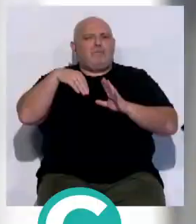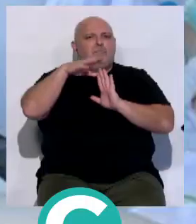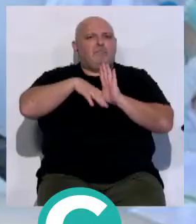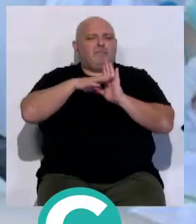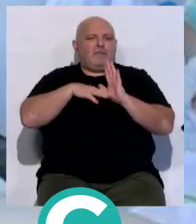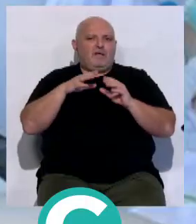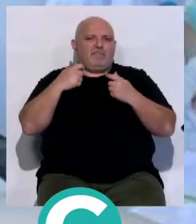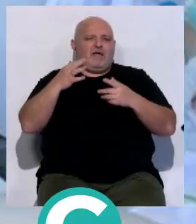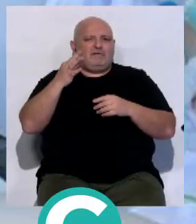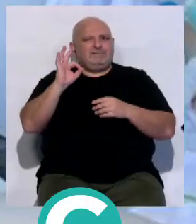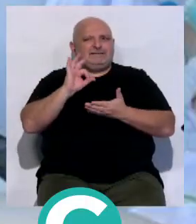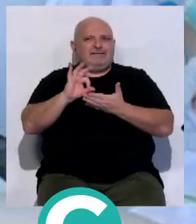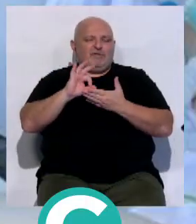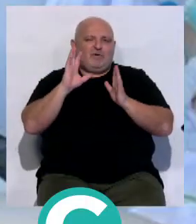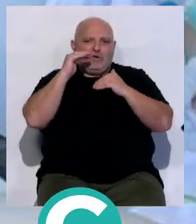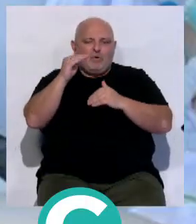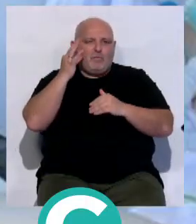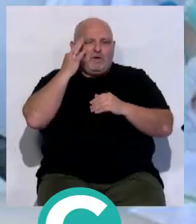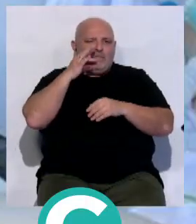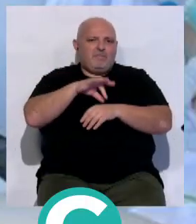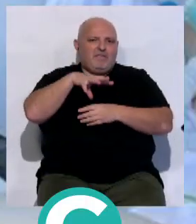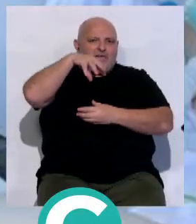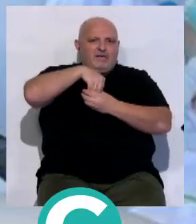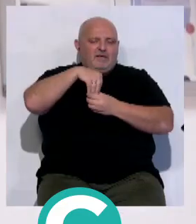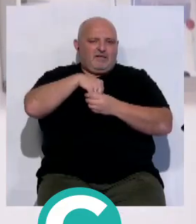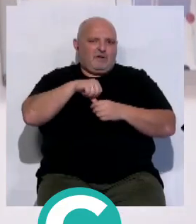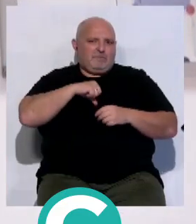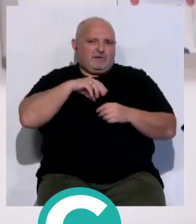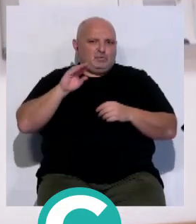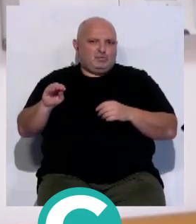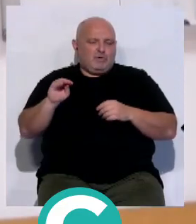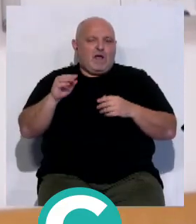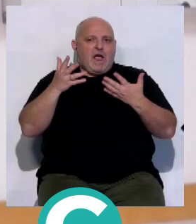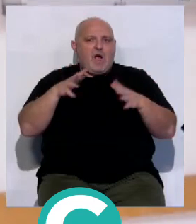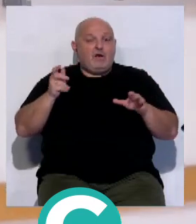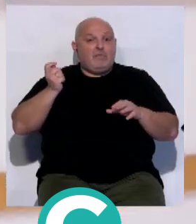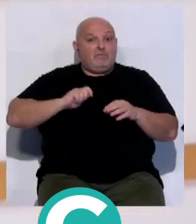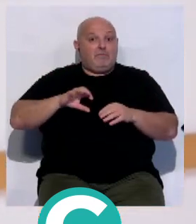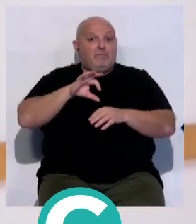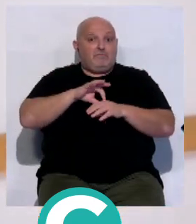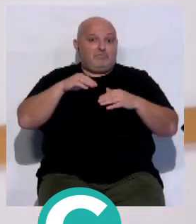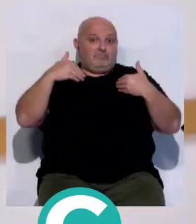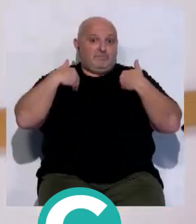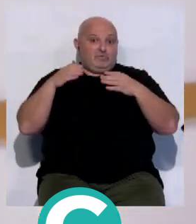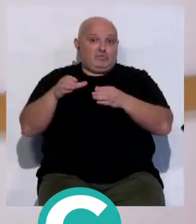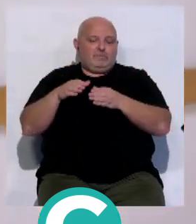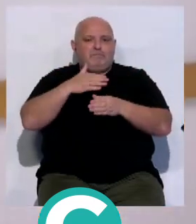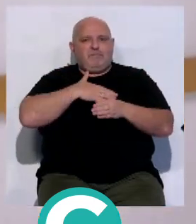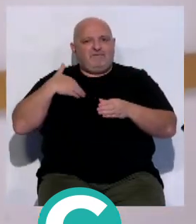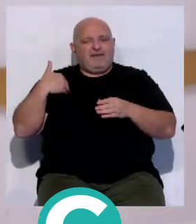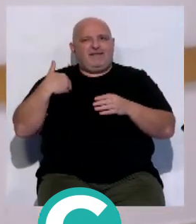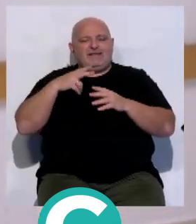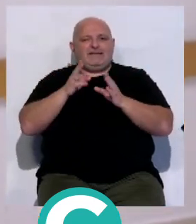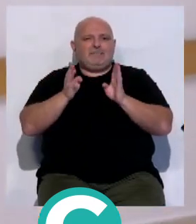plan de humanización de los servicios de rehabilitación y de medicina intensiva de este hospital, aunque los profesionales responsables prefieren hablar